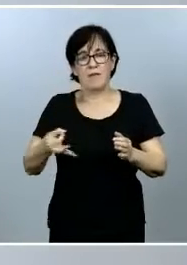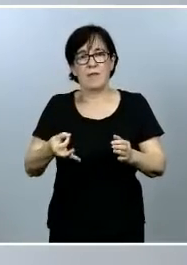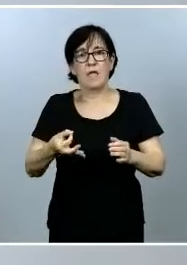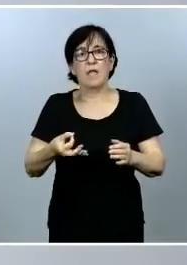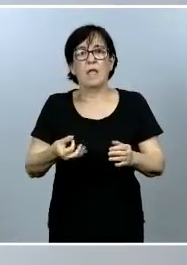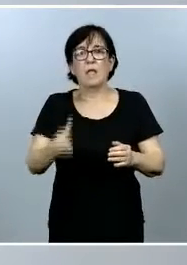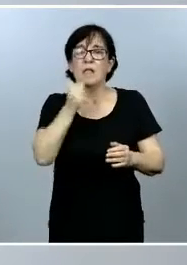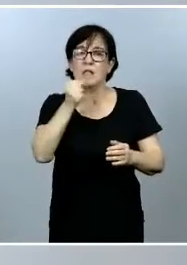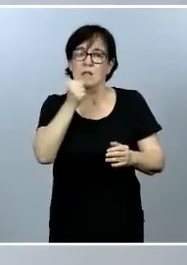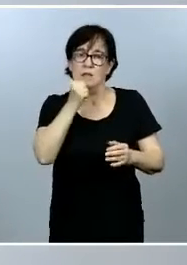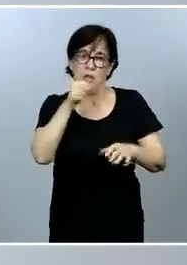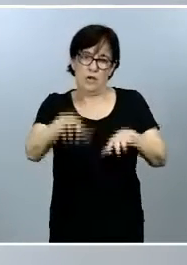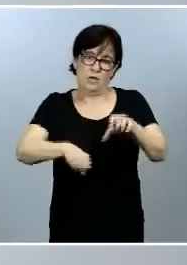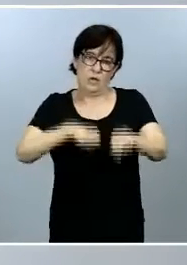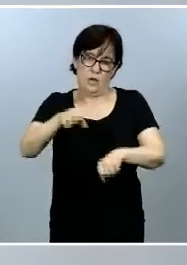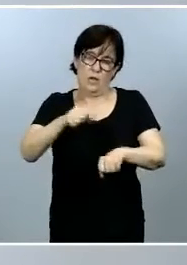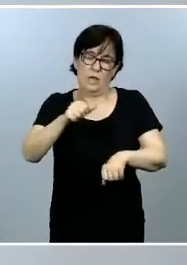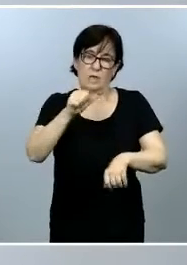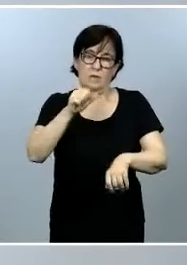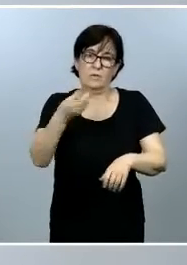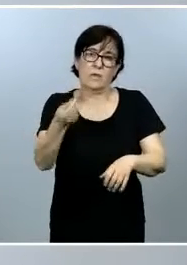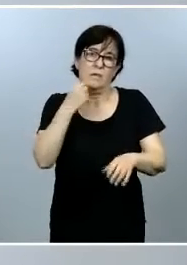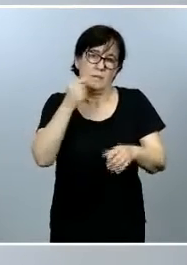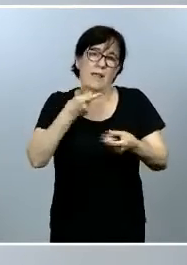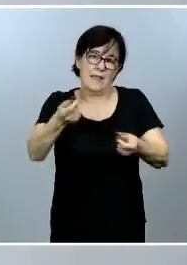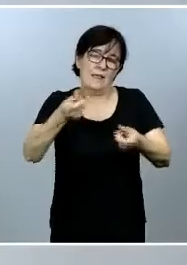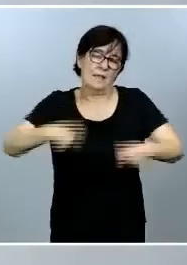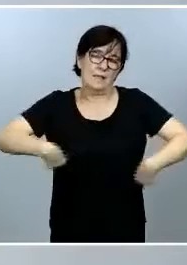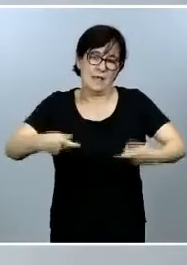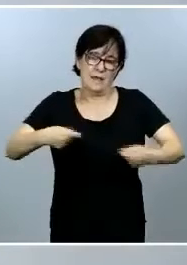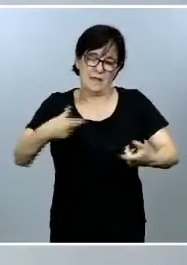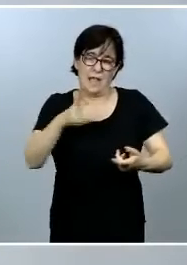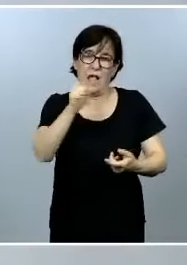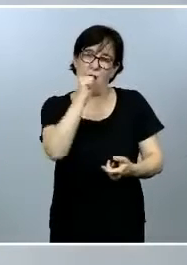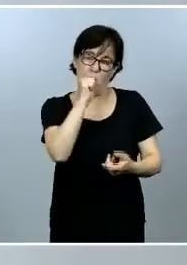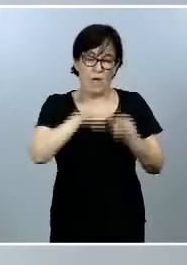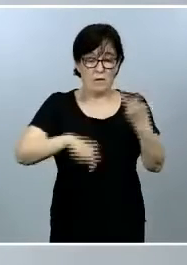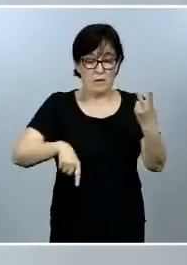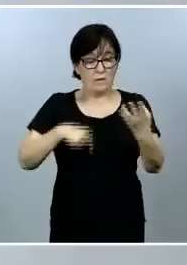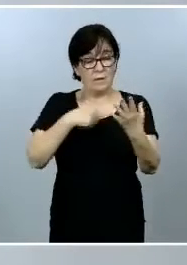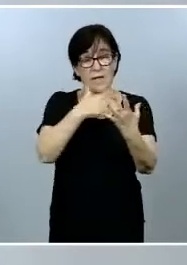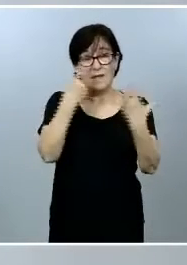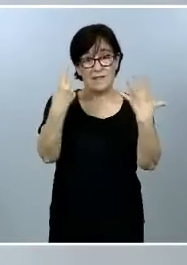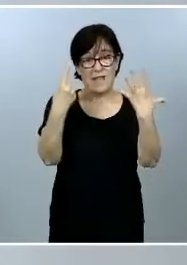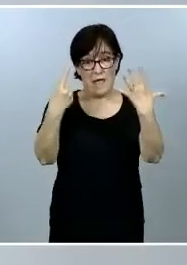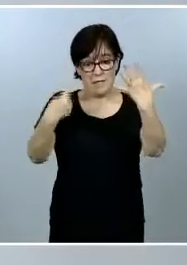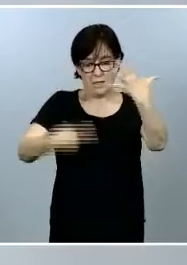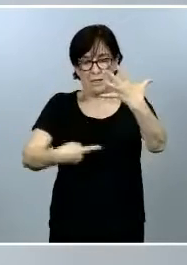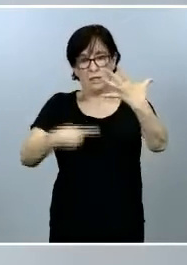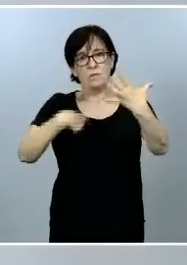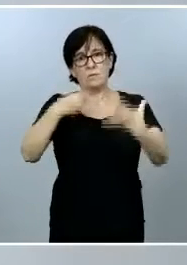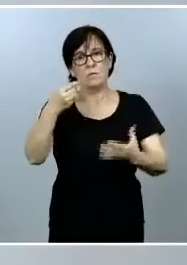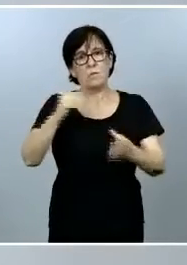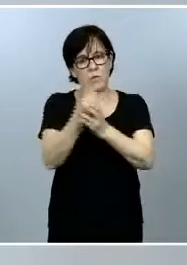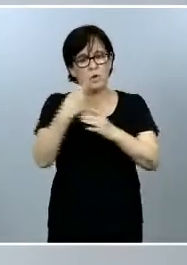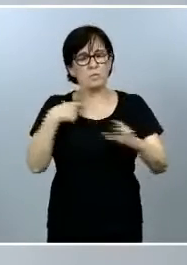Hemos identificado seis grandes sectores productivos que consideramos prioritarios y que están preparados para iniciar este